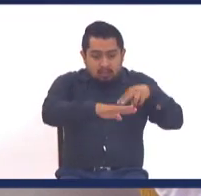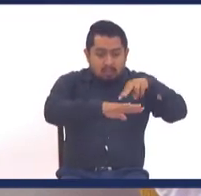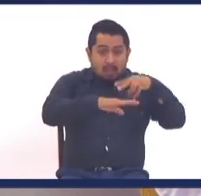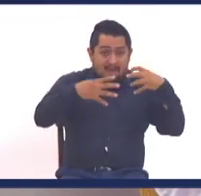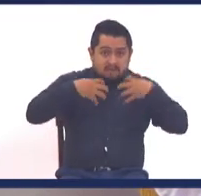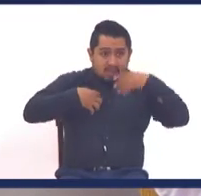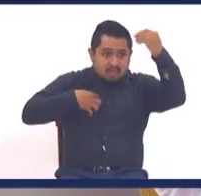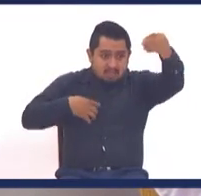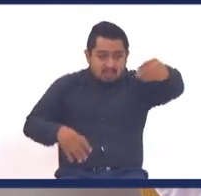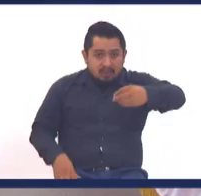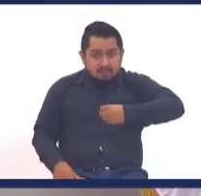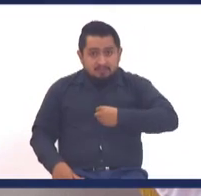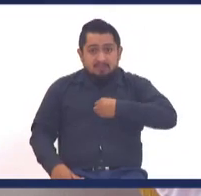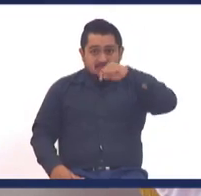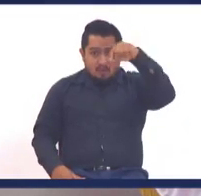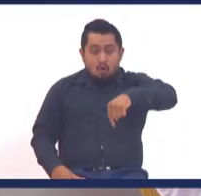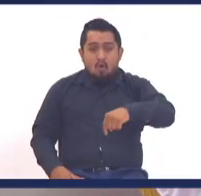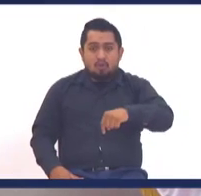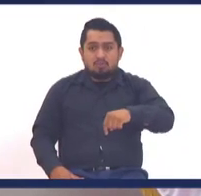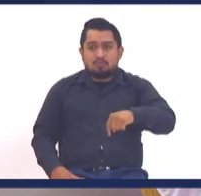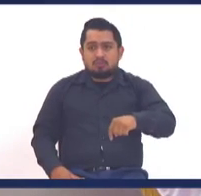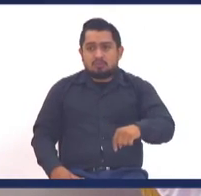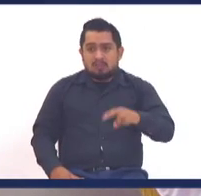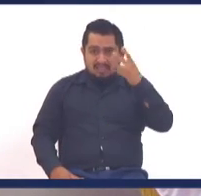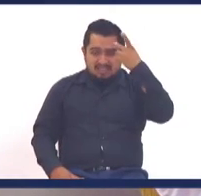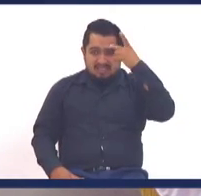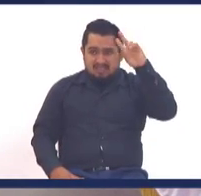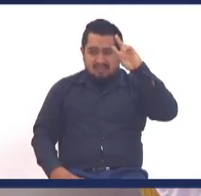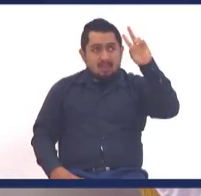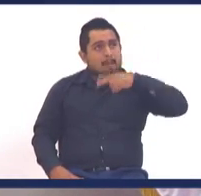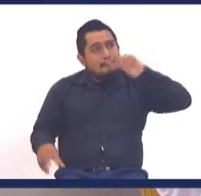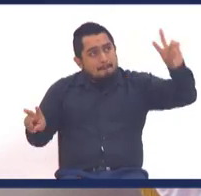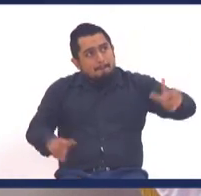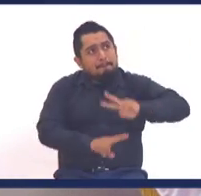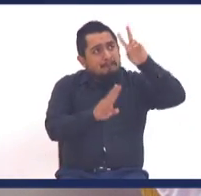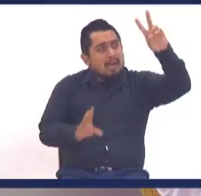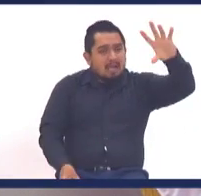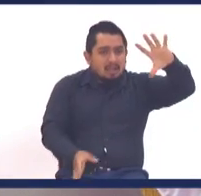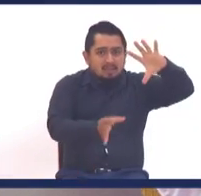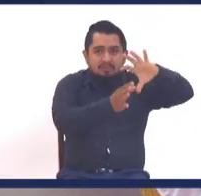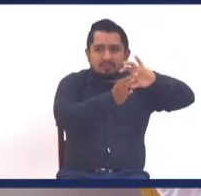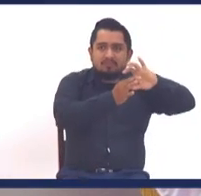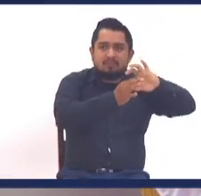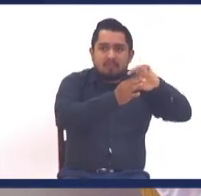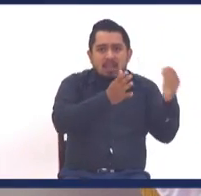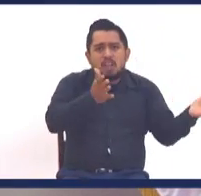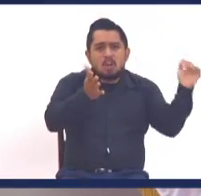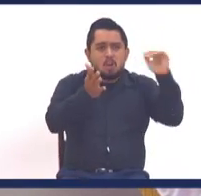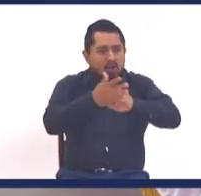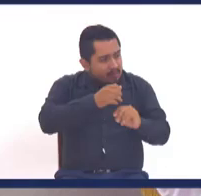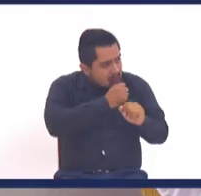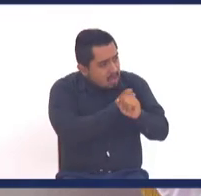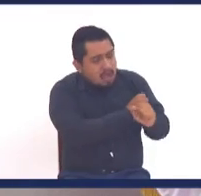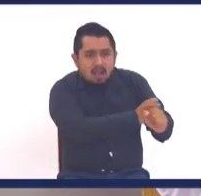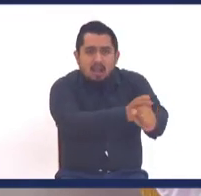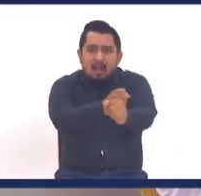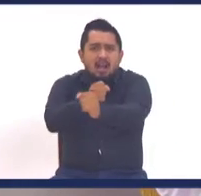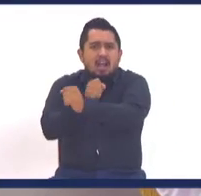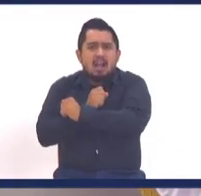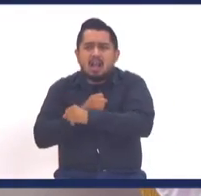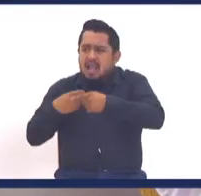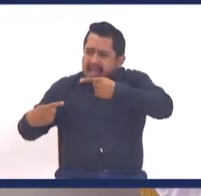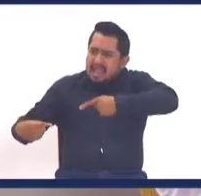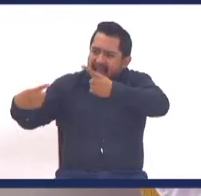que Cristo nos ha dado, en vida, me capacita a tener paz con Dios, y a volver a amar, hasta nuestros